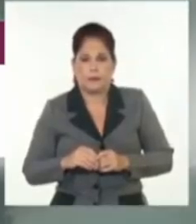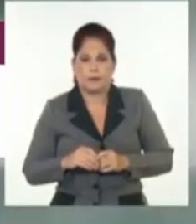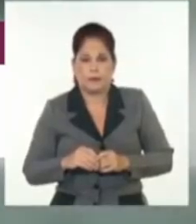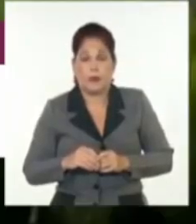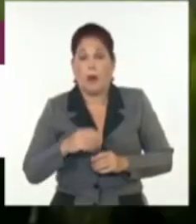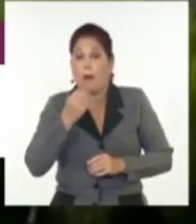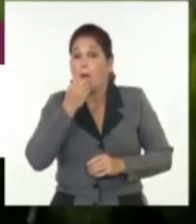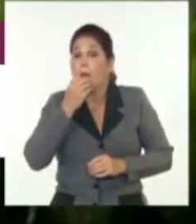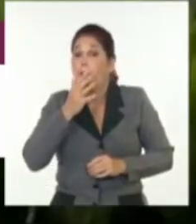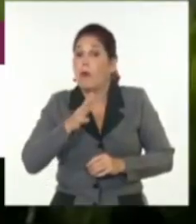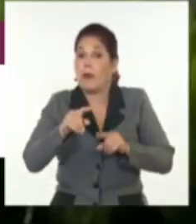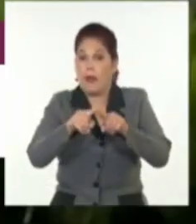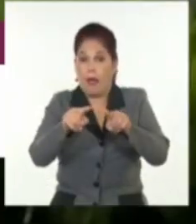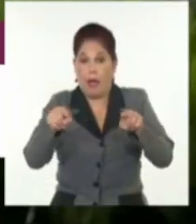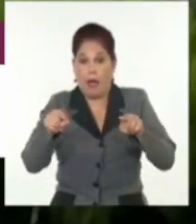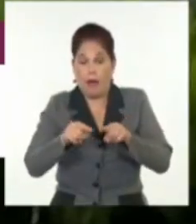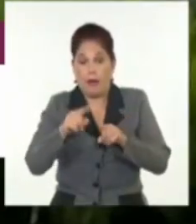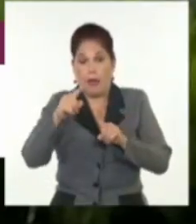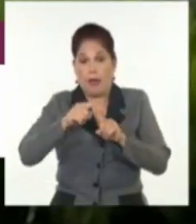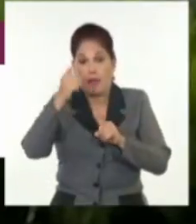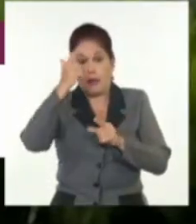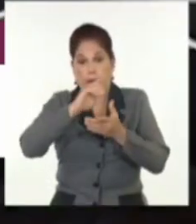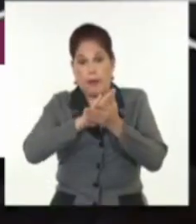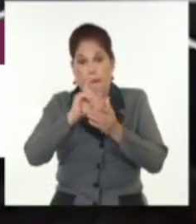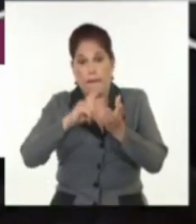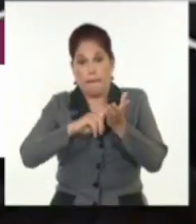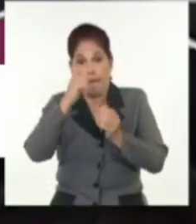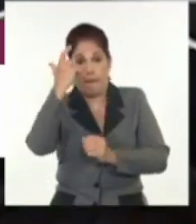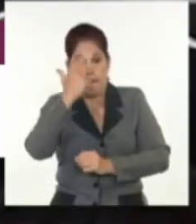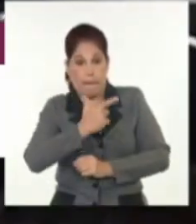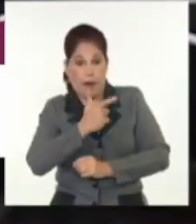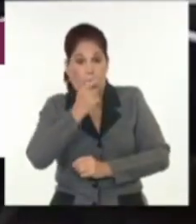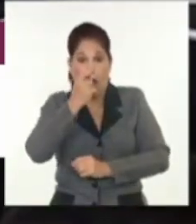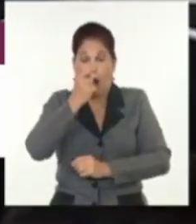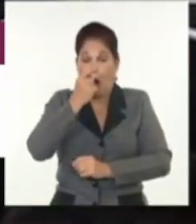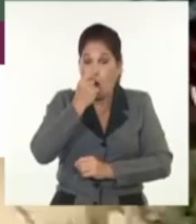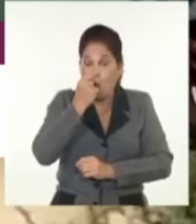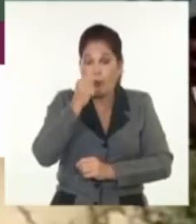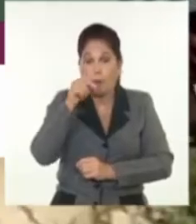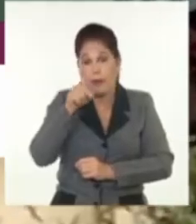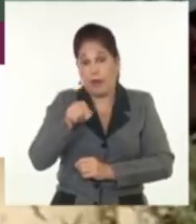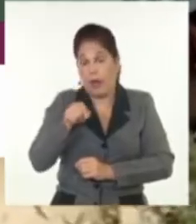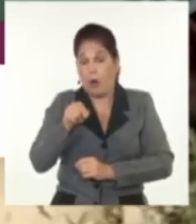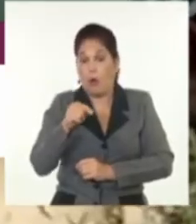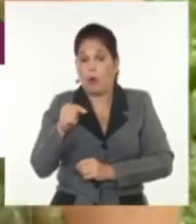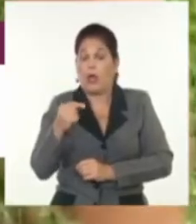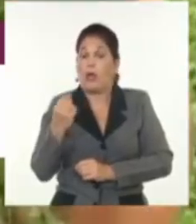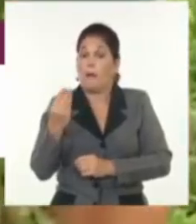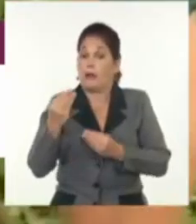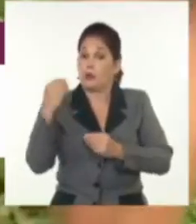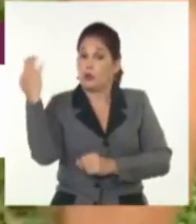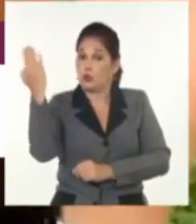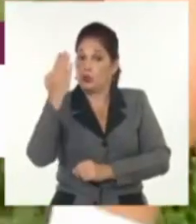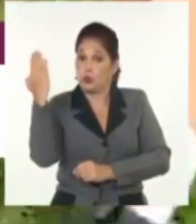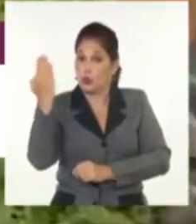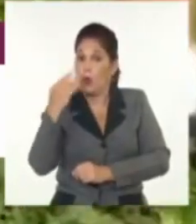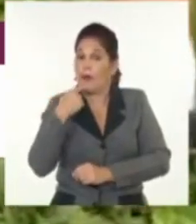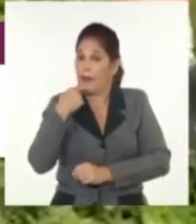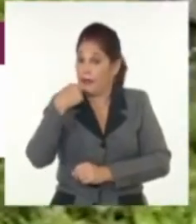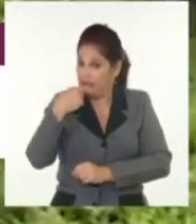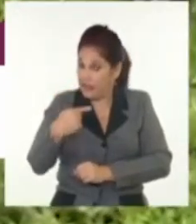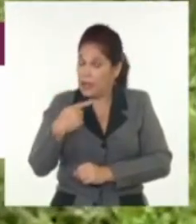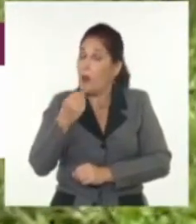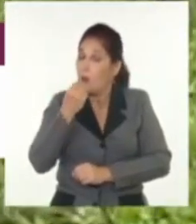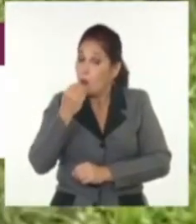posiblemente las áreas de Tampa y Fort Myers. Si bien Milton se debilitó a huracán categoría 4 en la madrugada de hoy, se espera que recobre